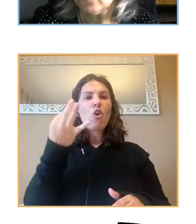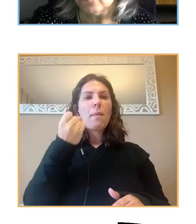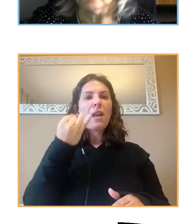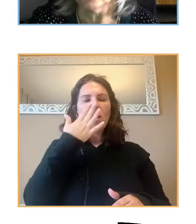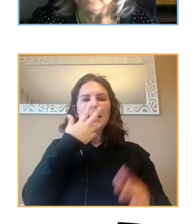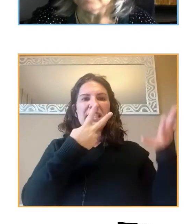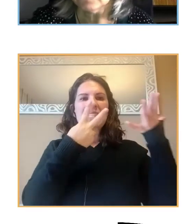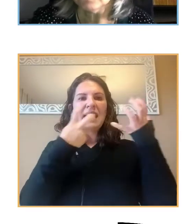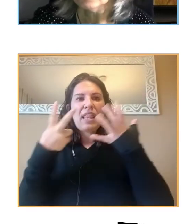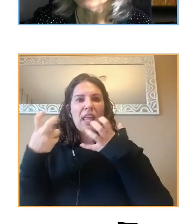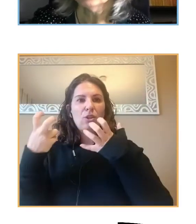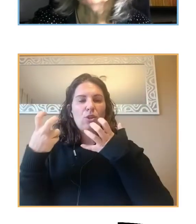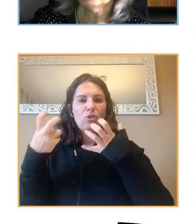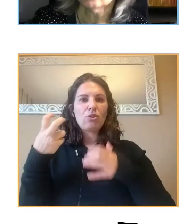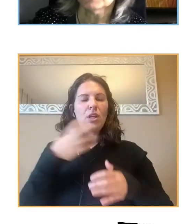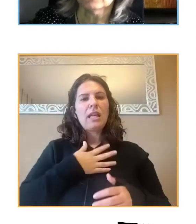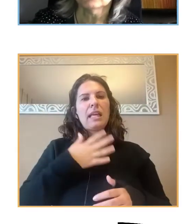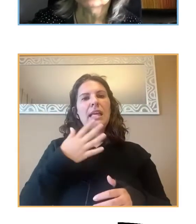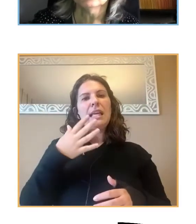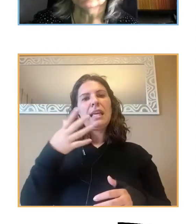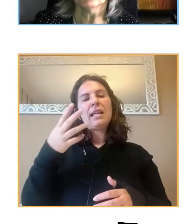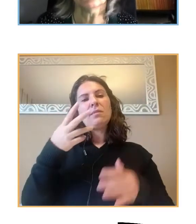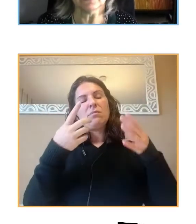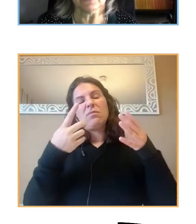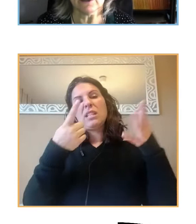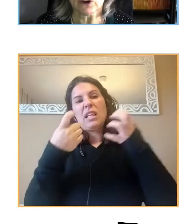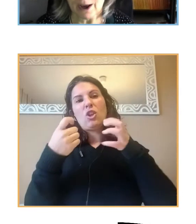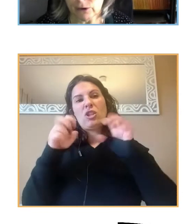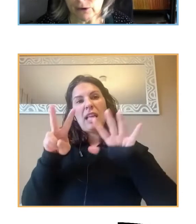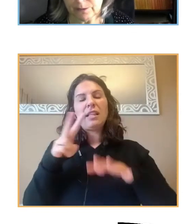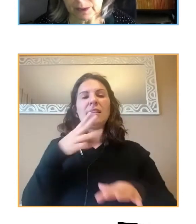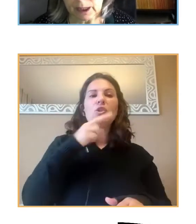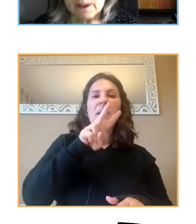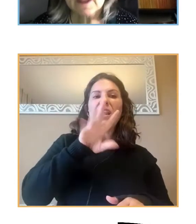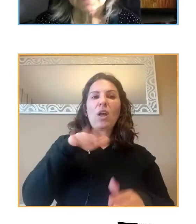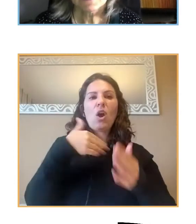.667 entre los 25 y los 35 años.